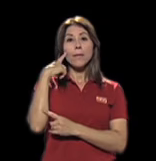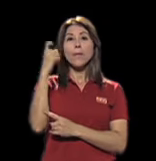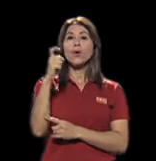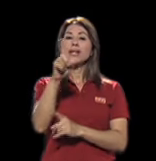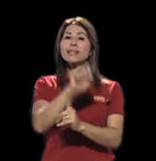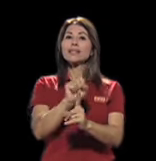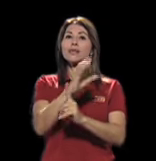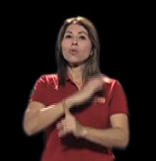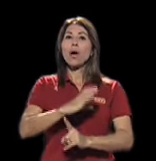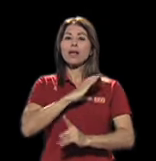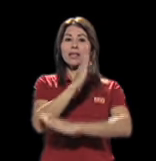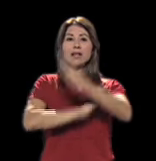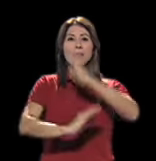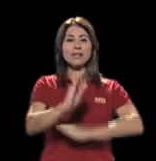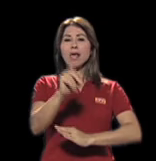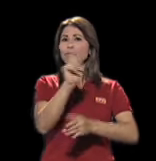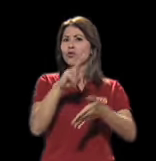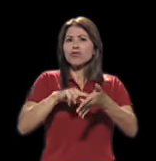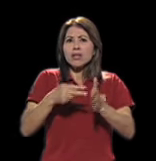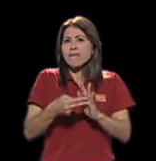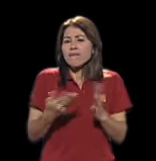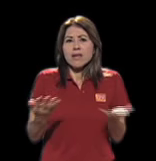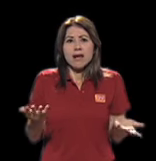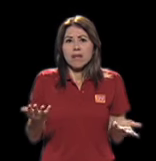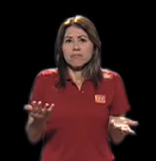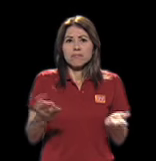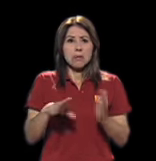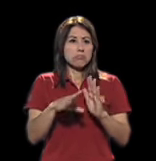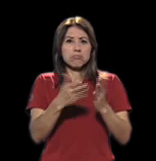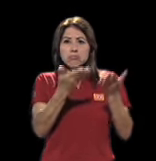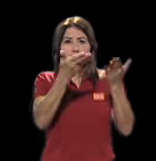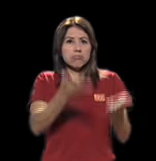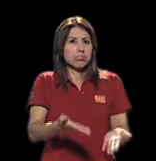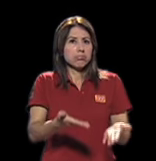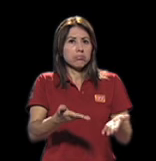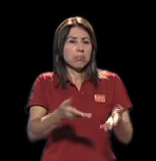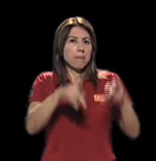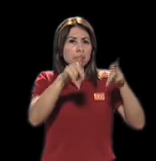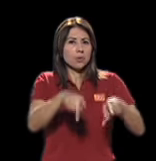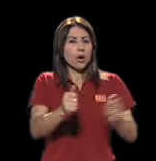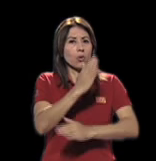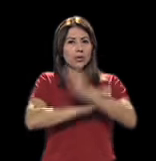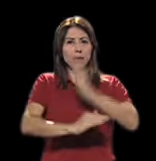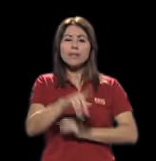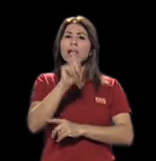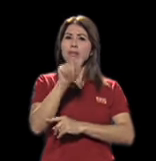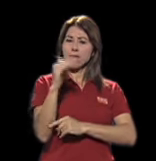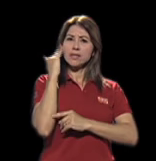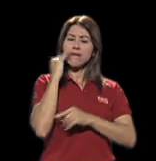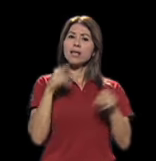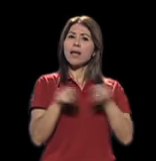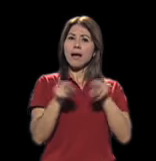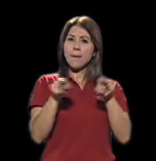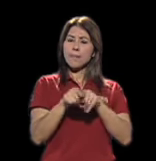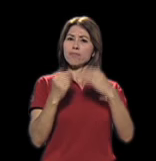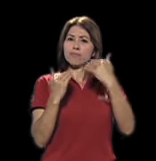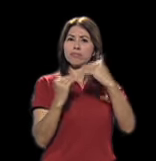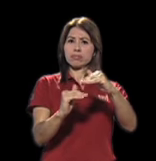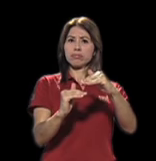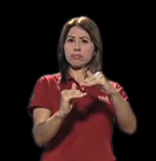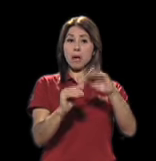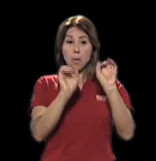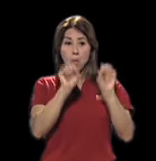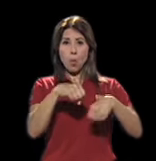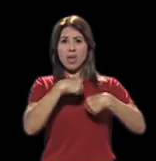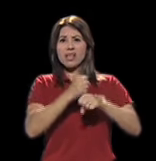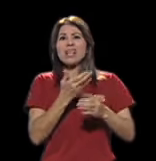condición de discapacidad no significa que igual un niño o una niña con discapacidad tiene que conocer que existen límites, que se puede y que no se